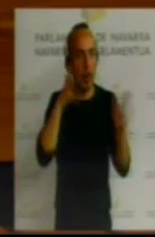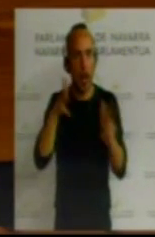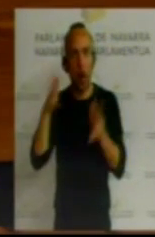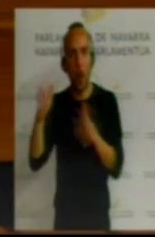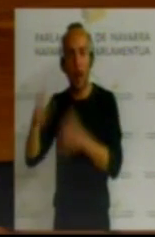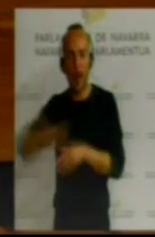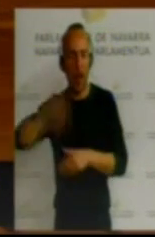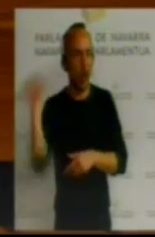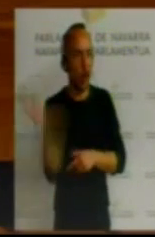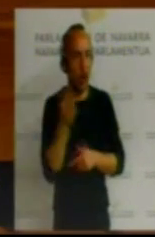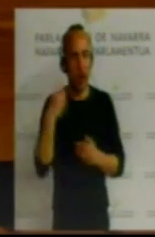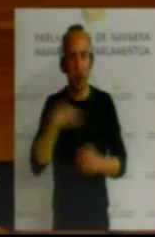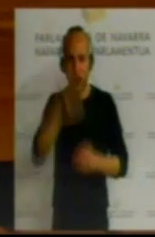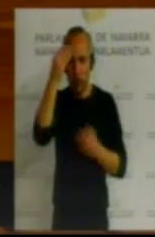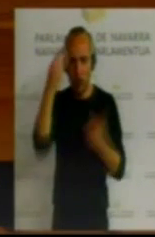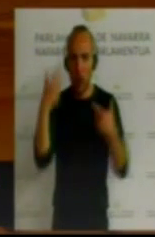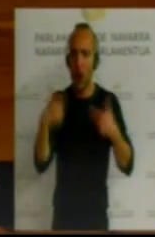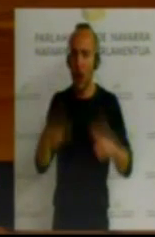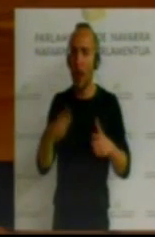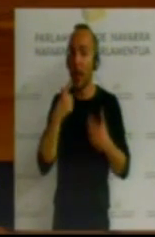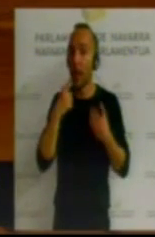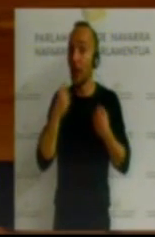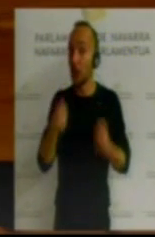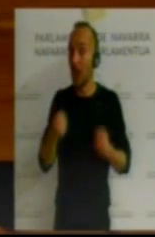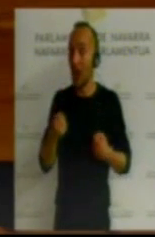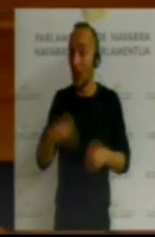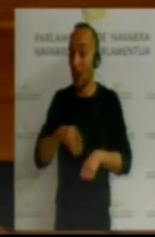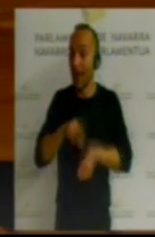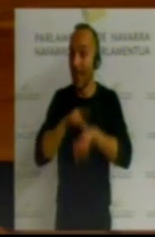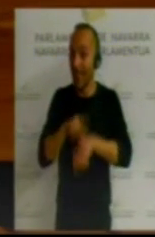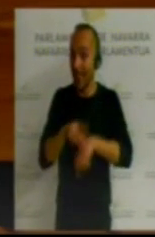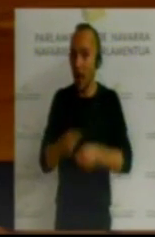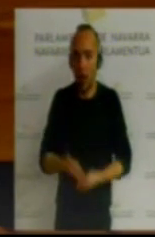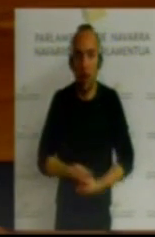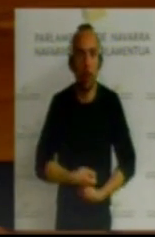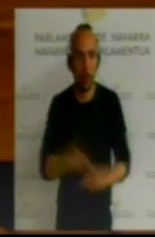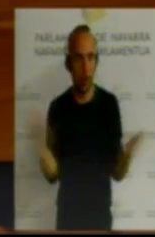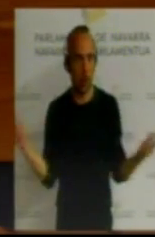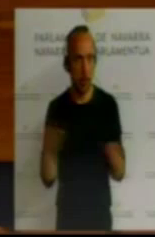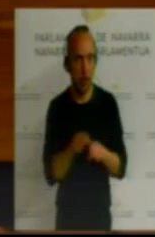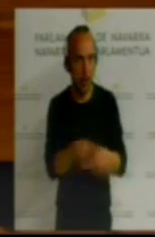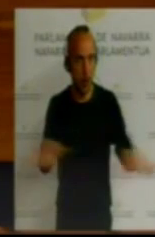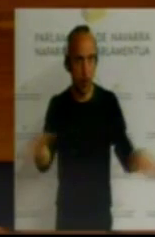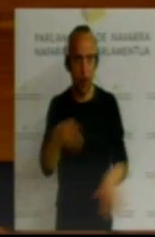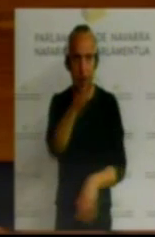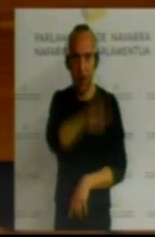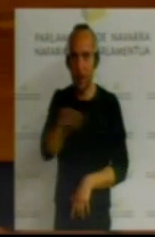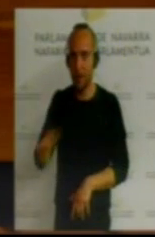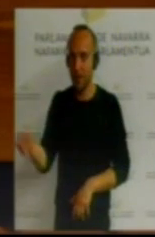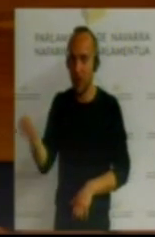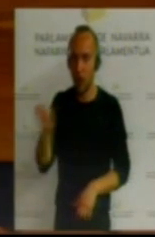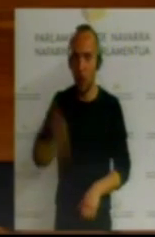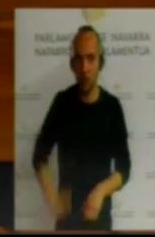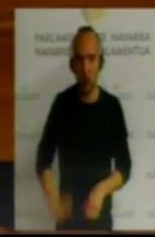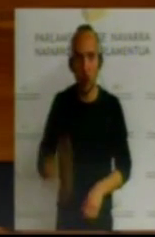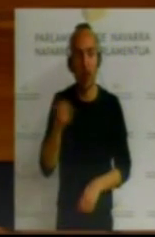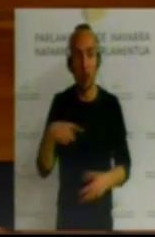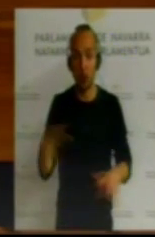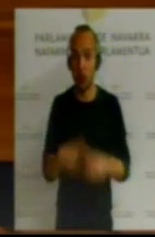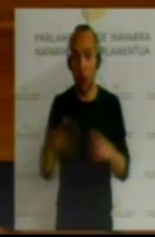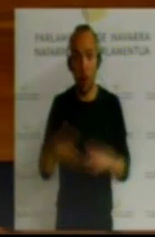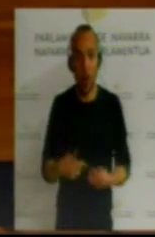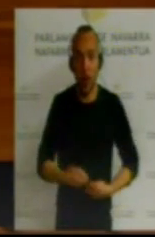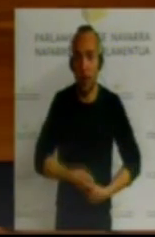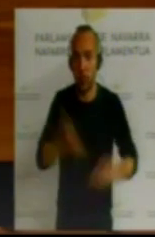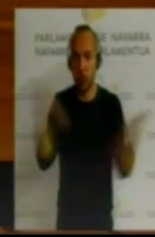Creo que el Departamento de Salud tendría que difundir esta guía entre los profesionales y a la sociedad,